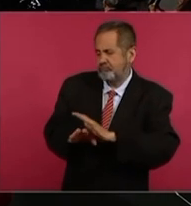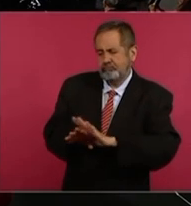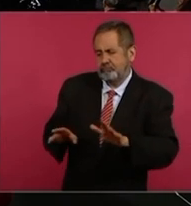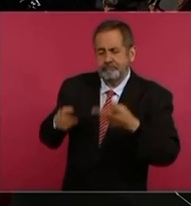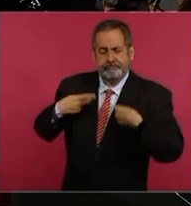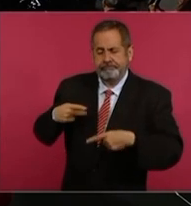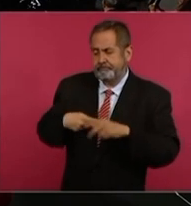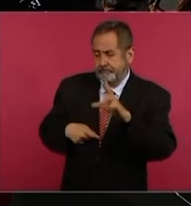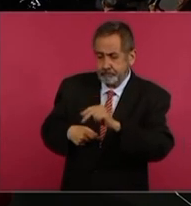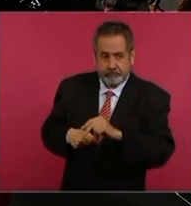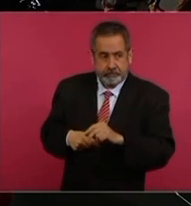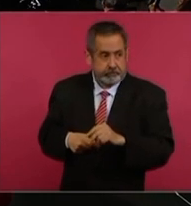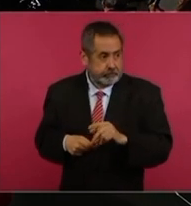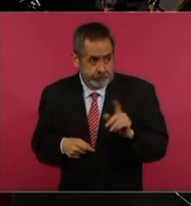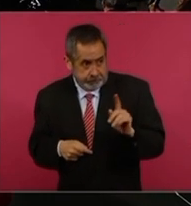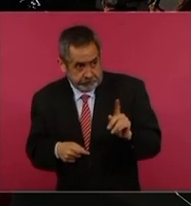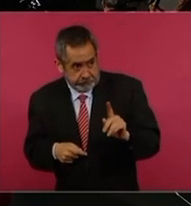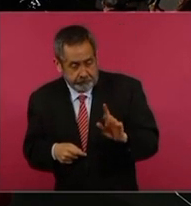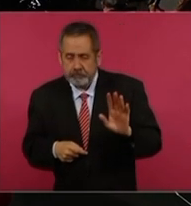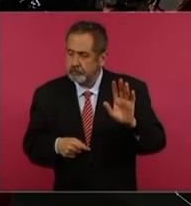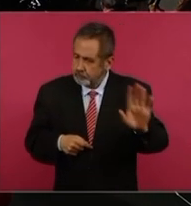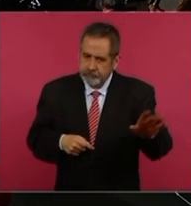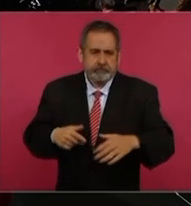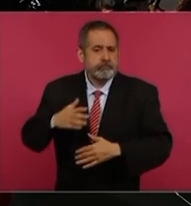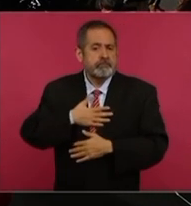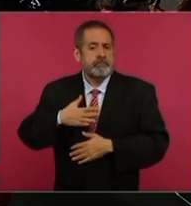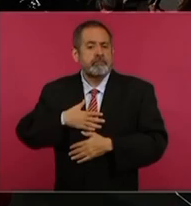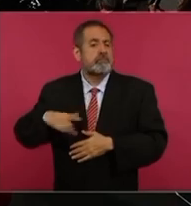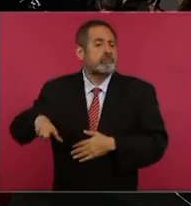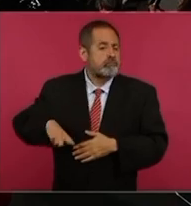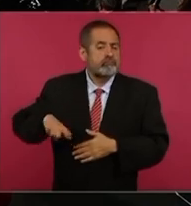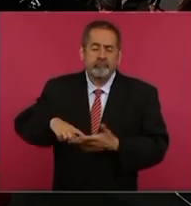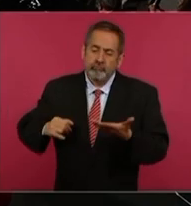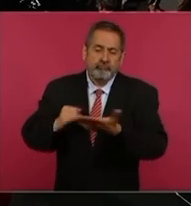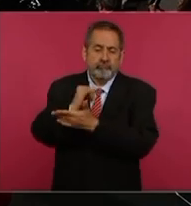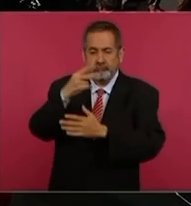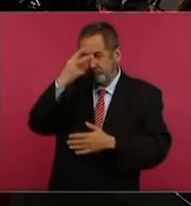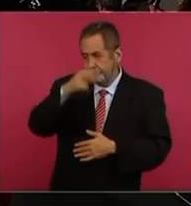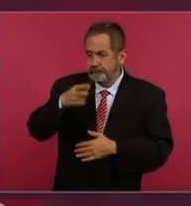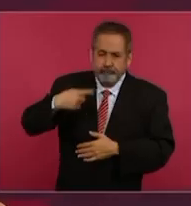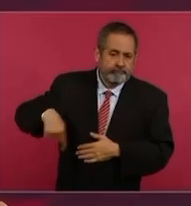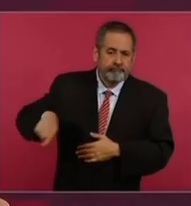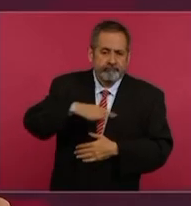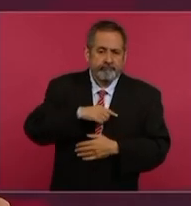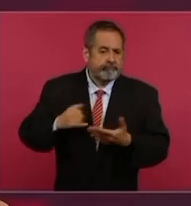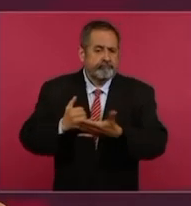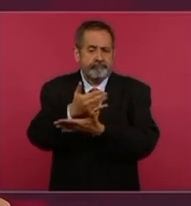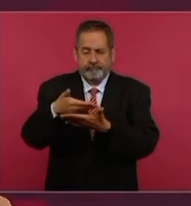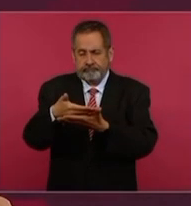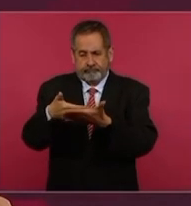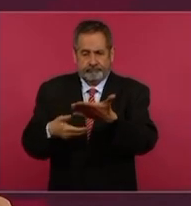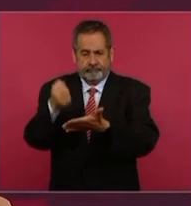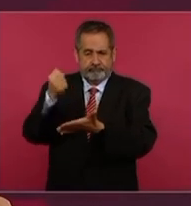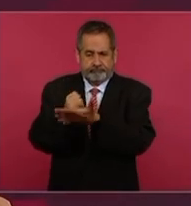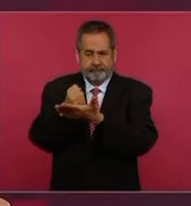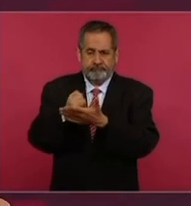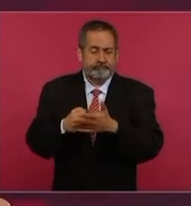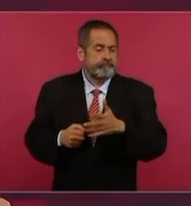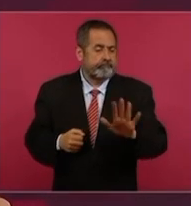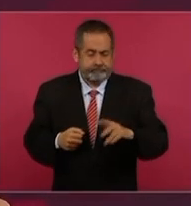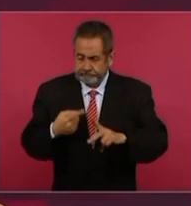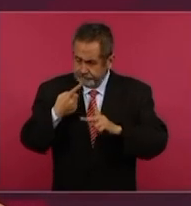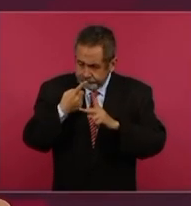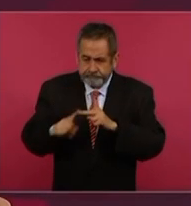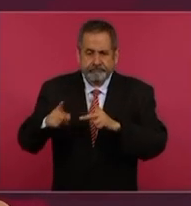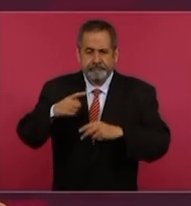decisión de que el Estado mexicano inicie